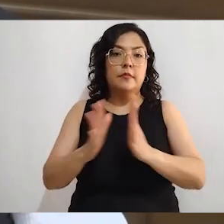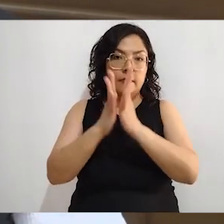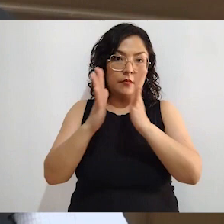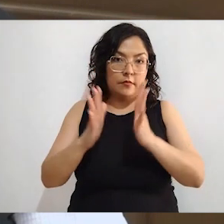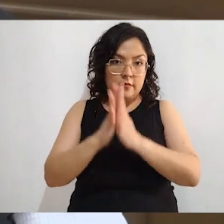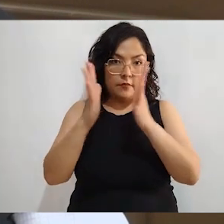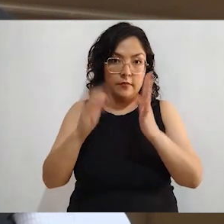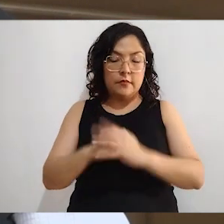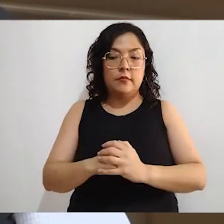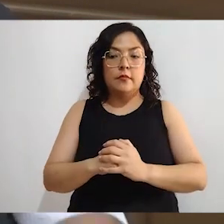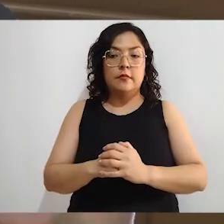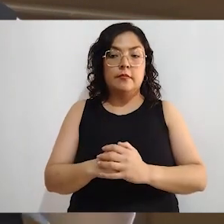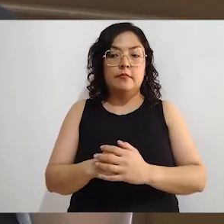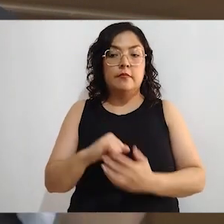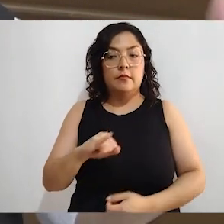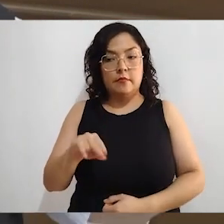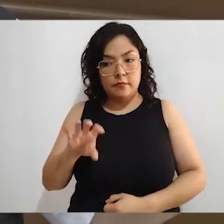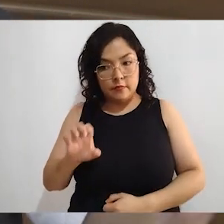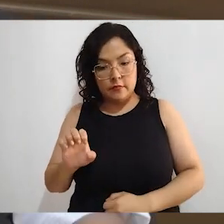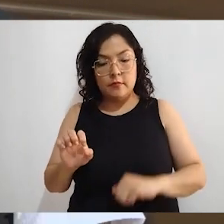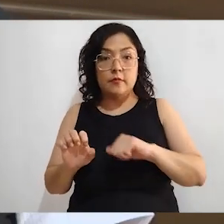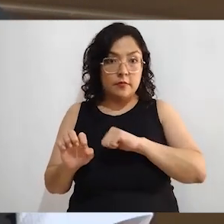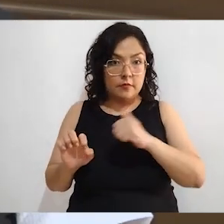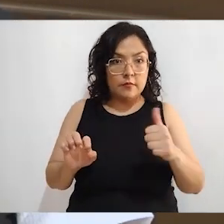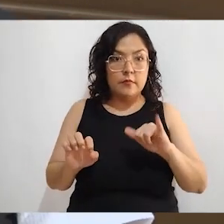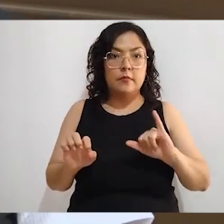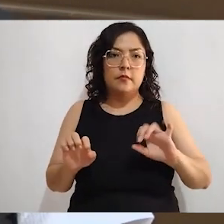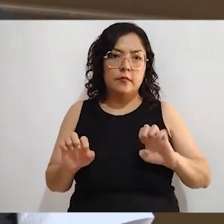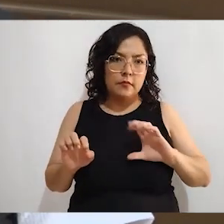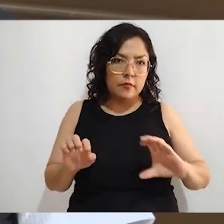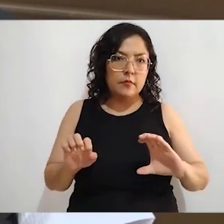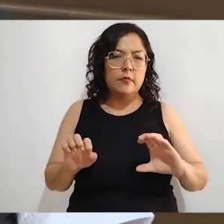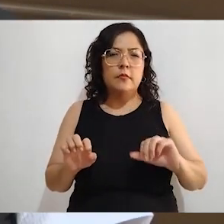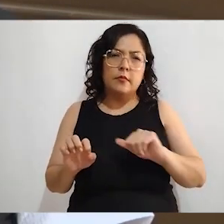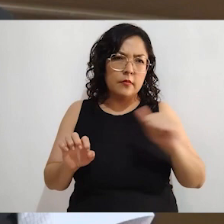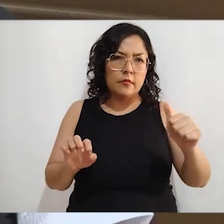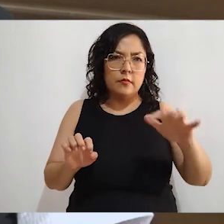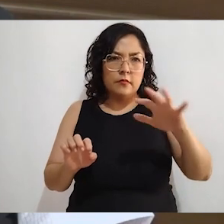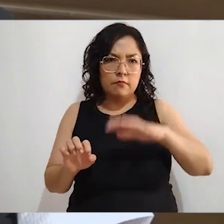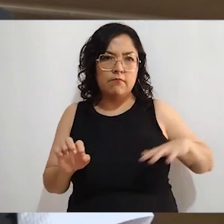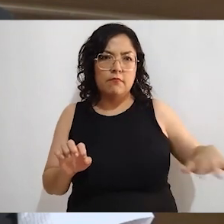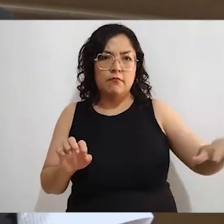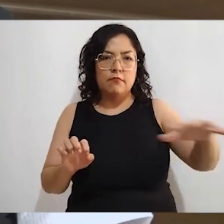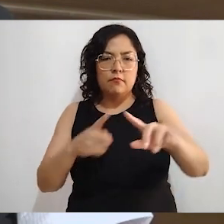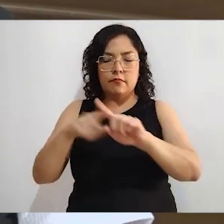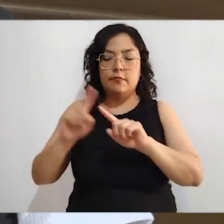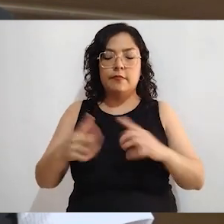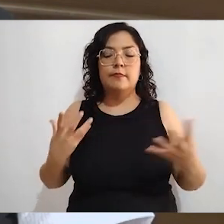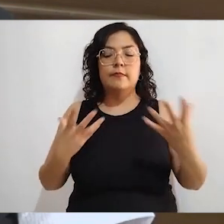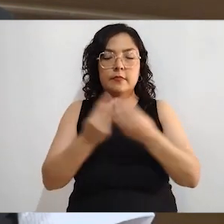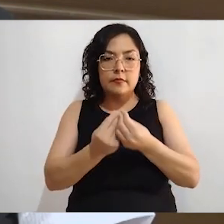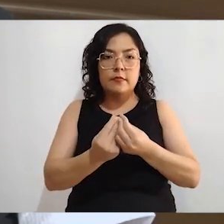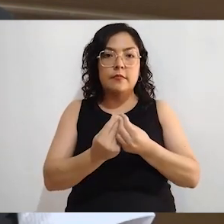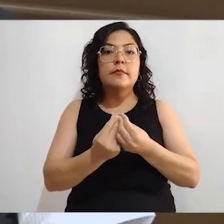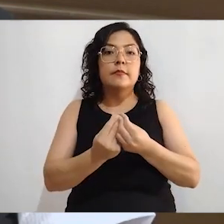en este caso con el IEC y también con los otros organismos públicos electorales locales del país para